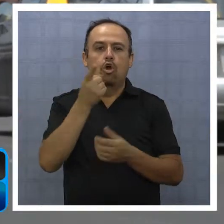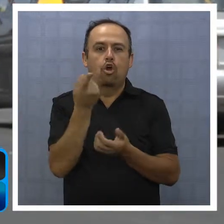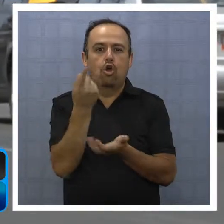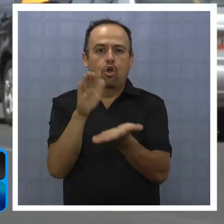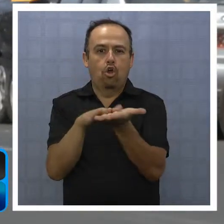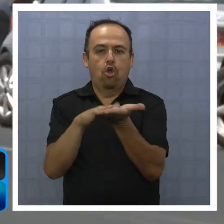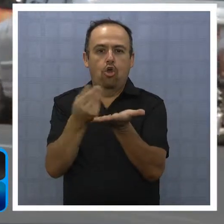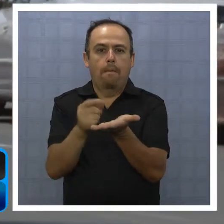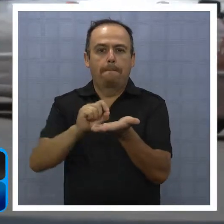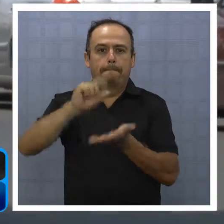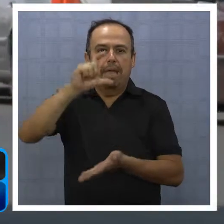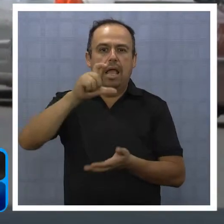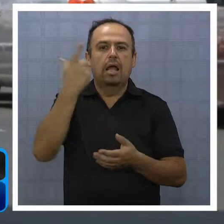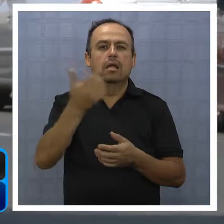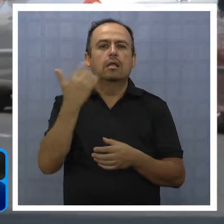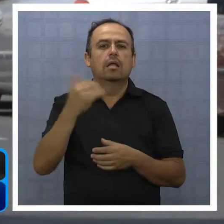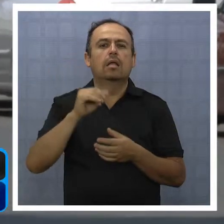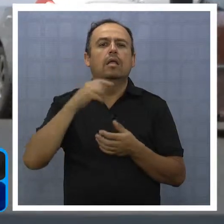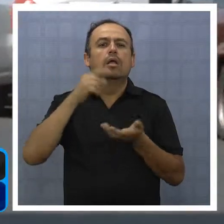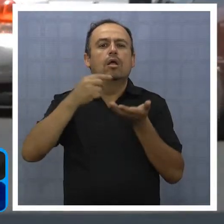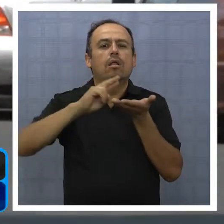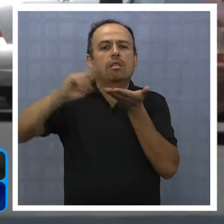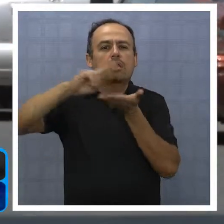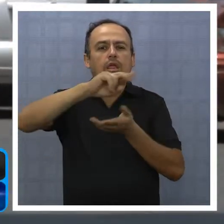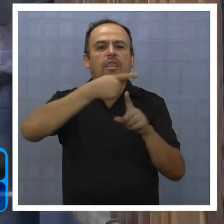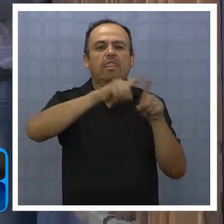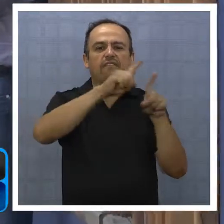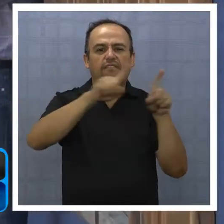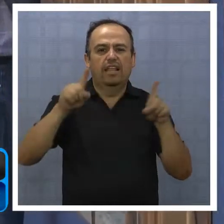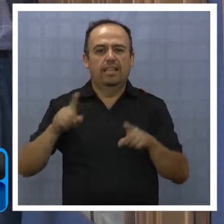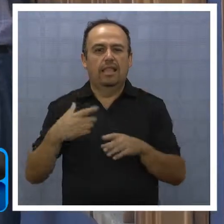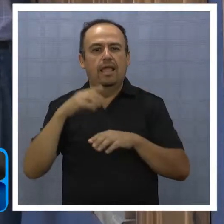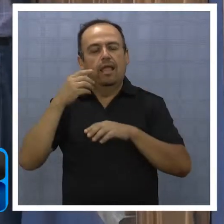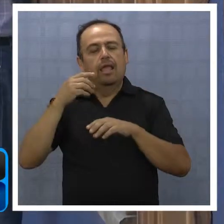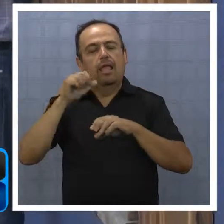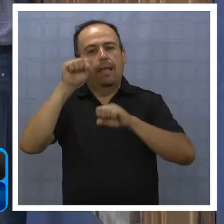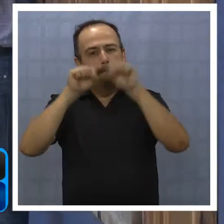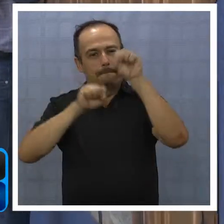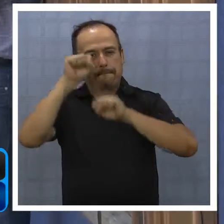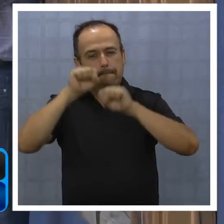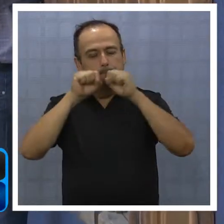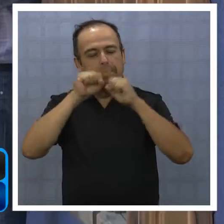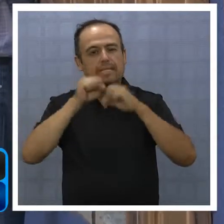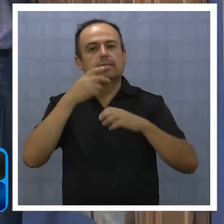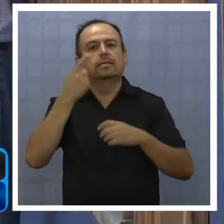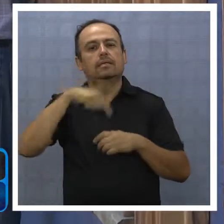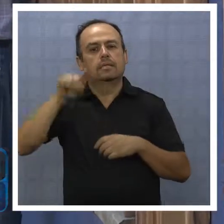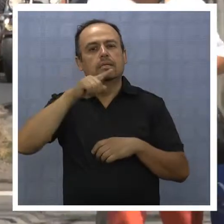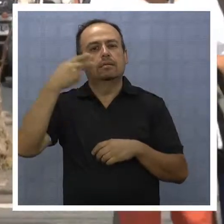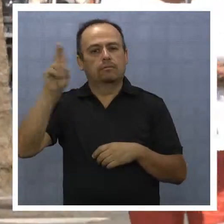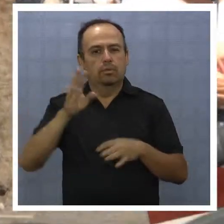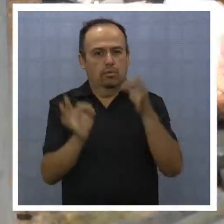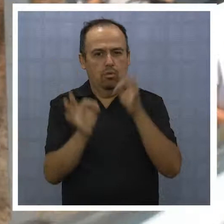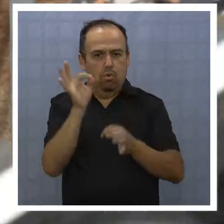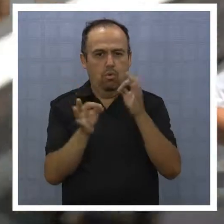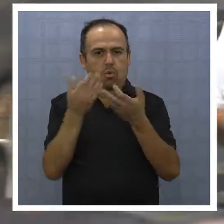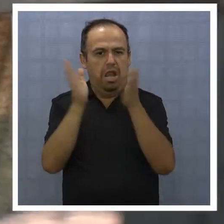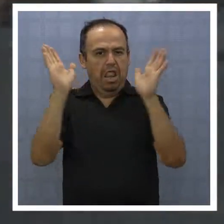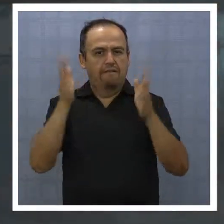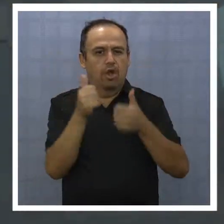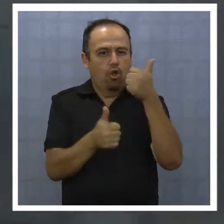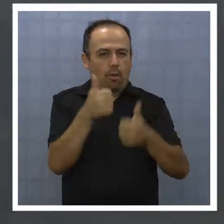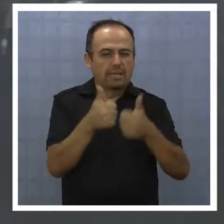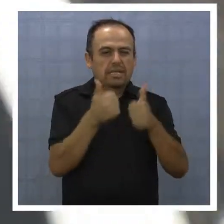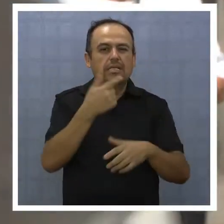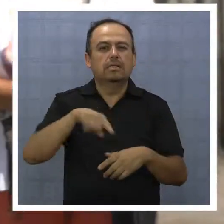valores más altos por la emisión de llamadas a compañías diferentes. Este decreto fue emitido por el Tribunal de la Libre Competencia con el